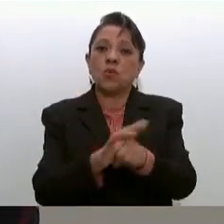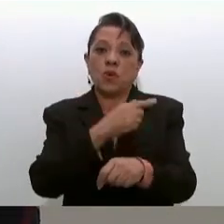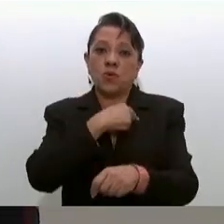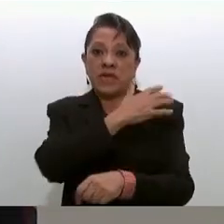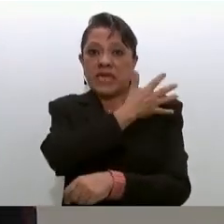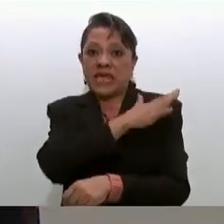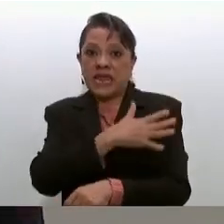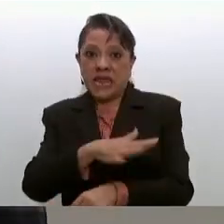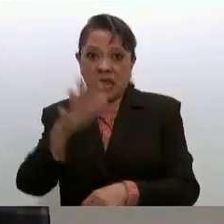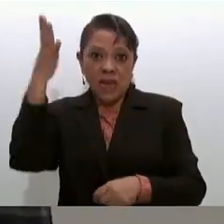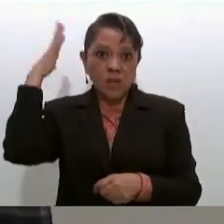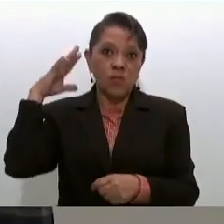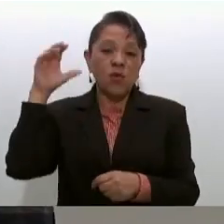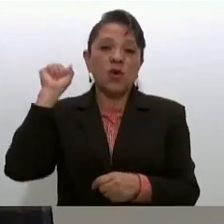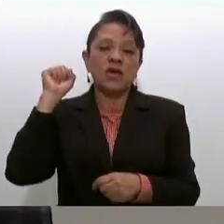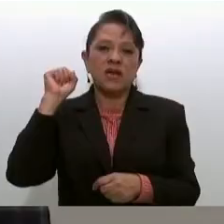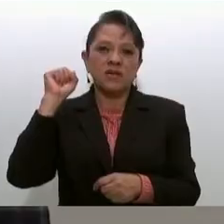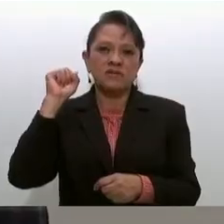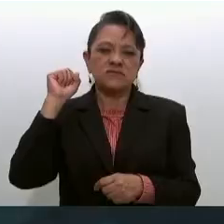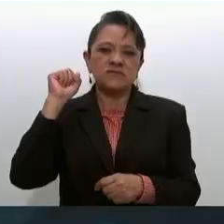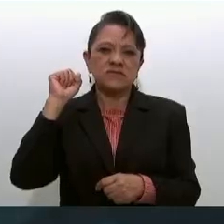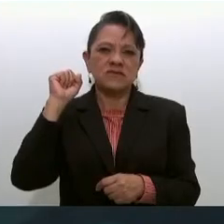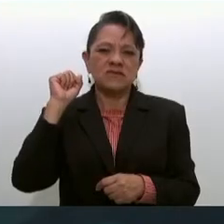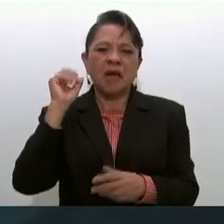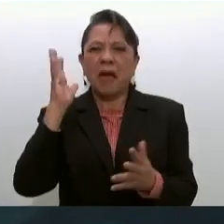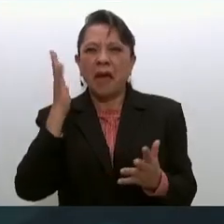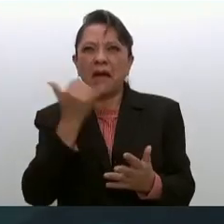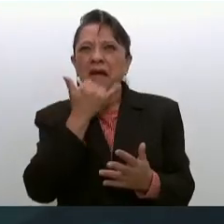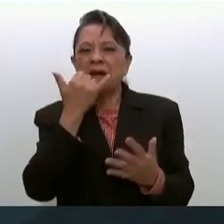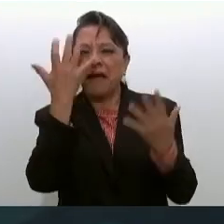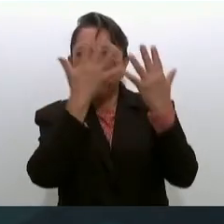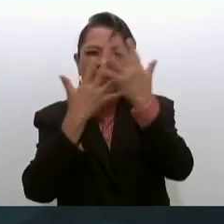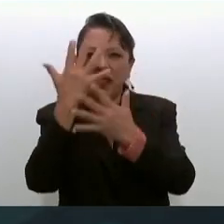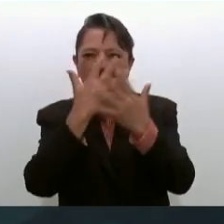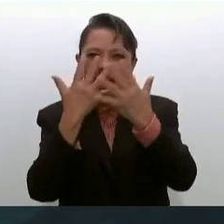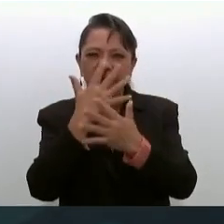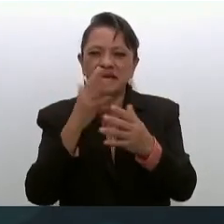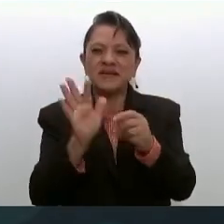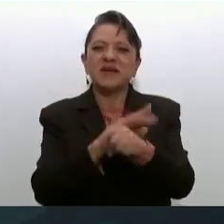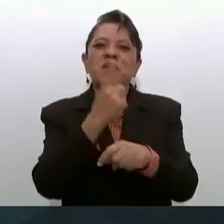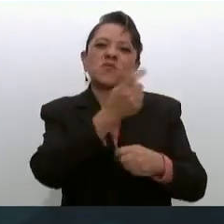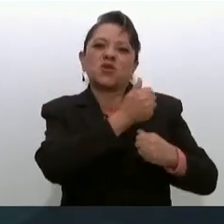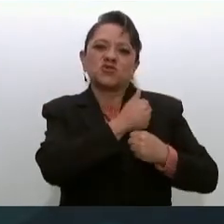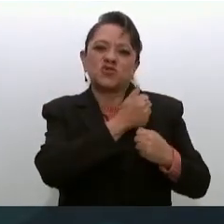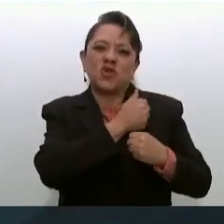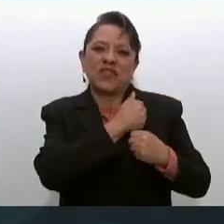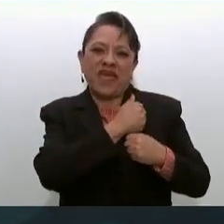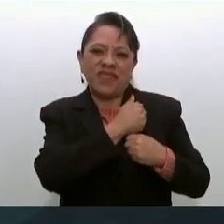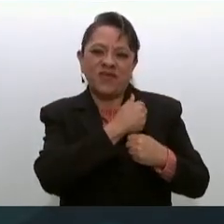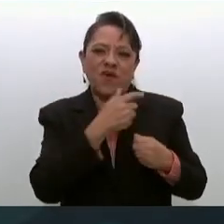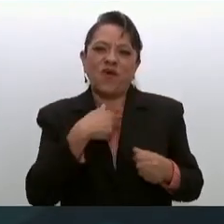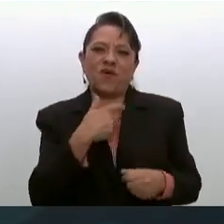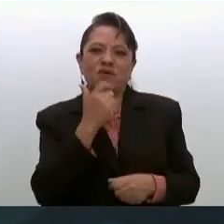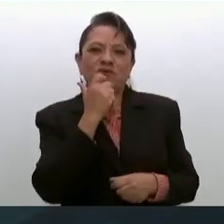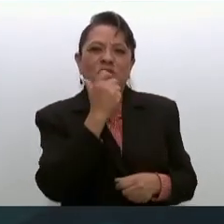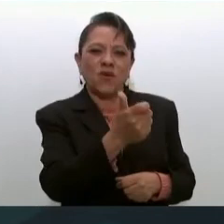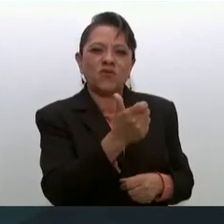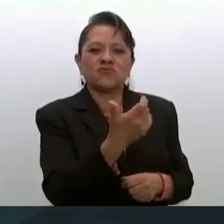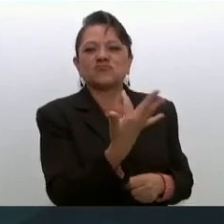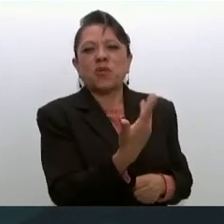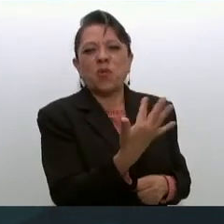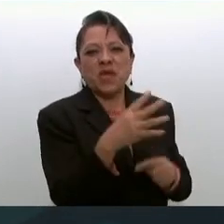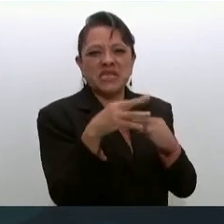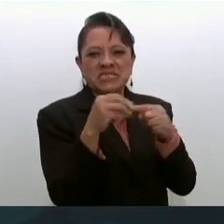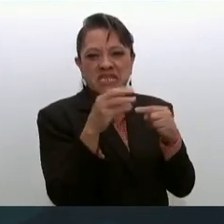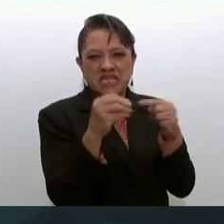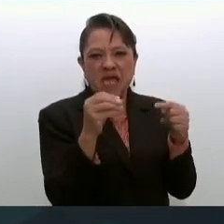Morelos no por un por un cabo doy un real por un soldado un tostón por